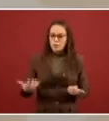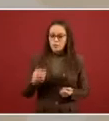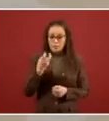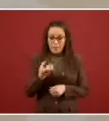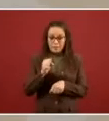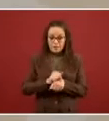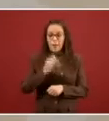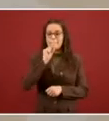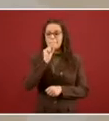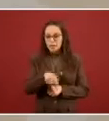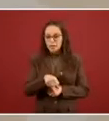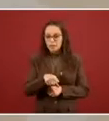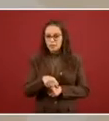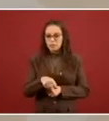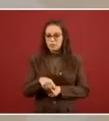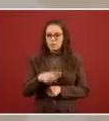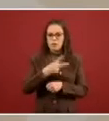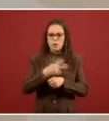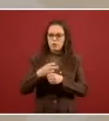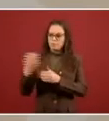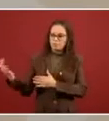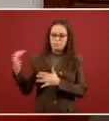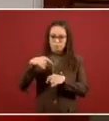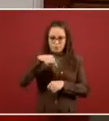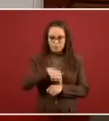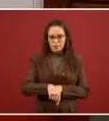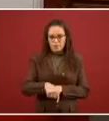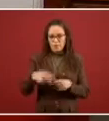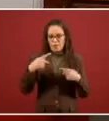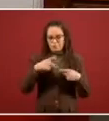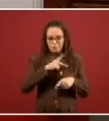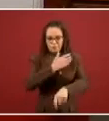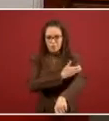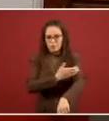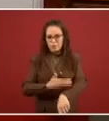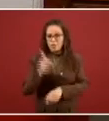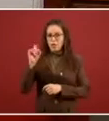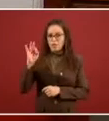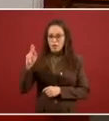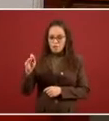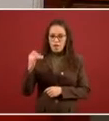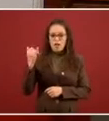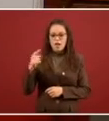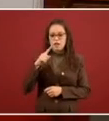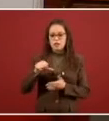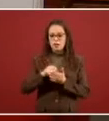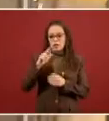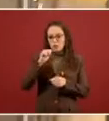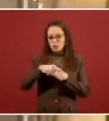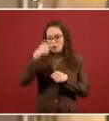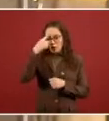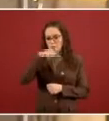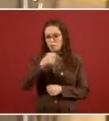traer también, vamos a invitar a los colegas que se dedican al tema, tanto del DIF como del Centro Nacional para la Salud de la Infancia y la